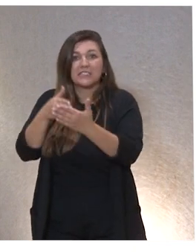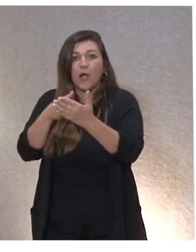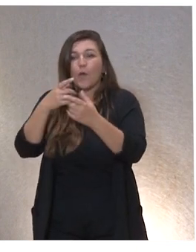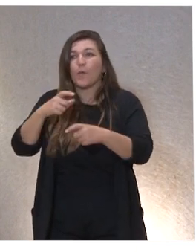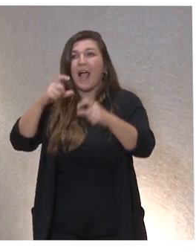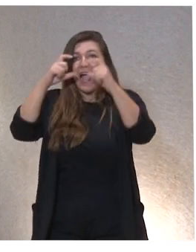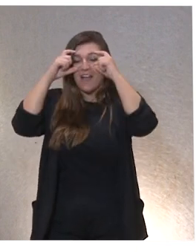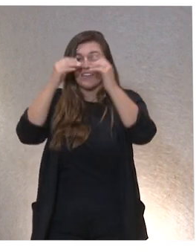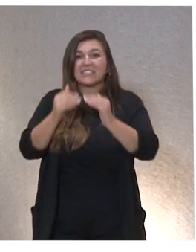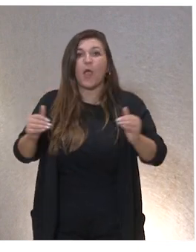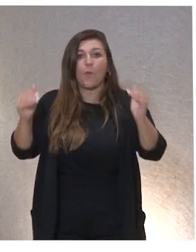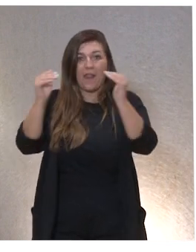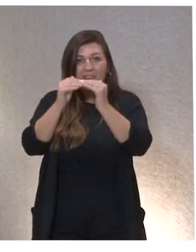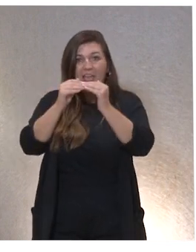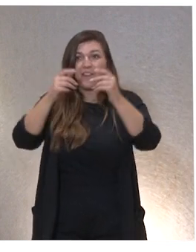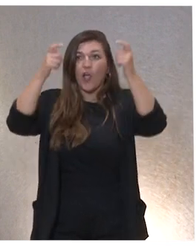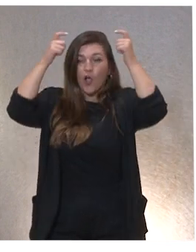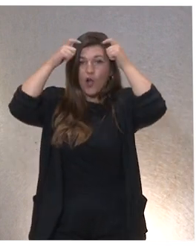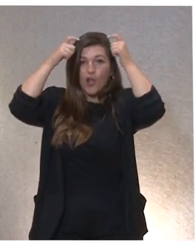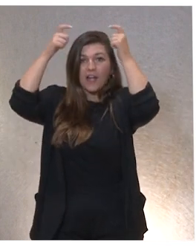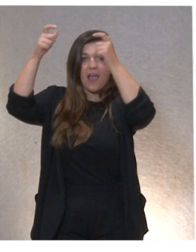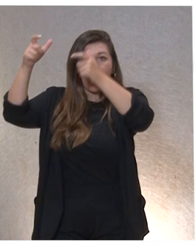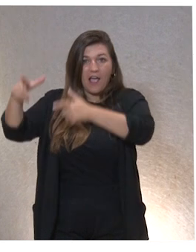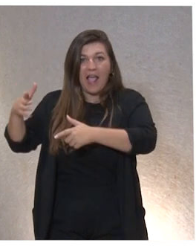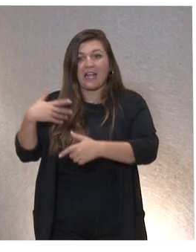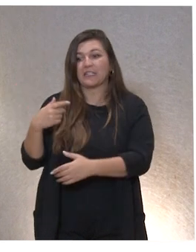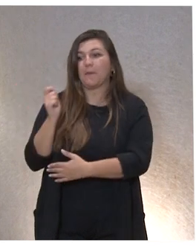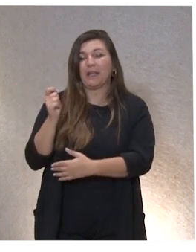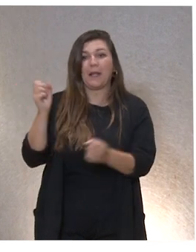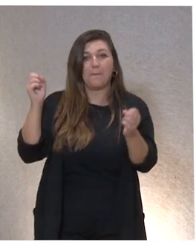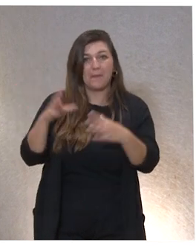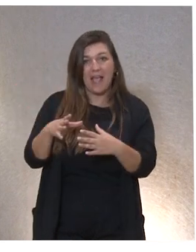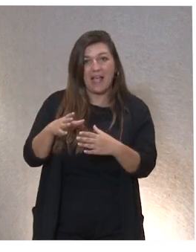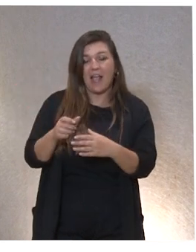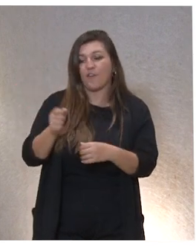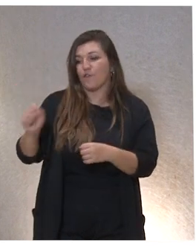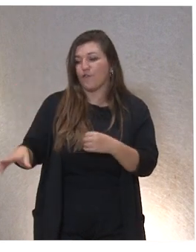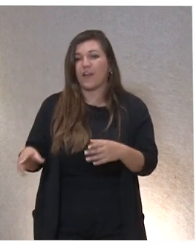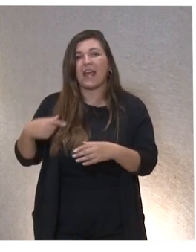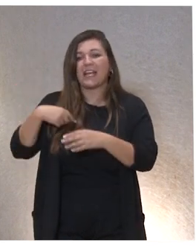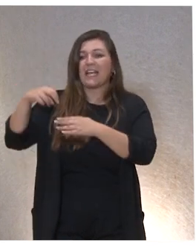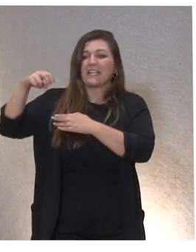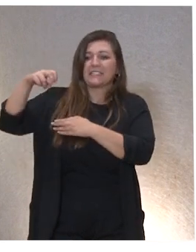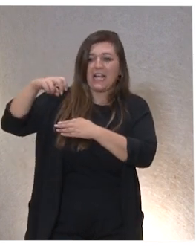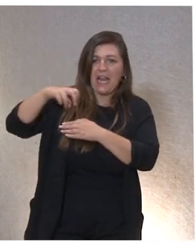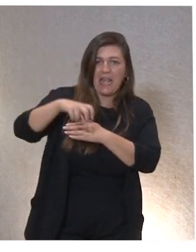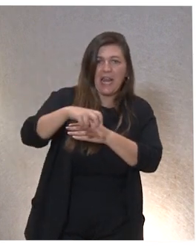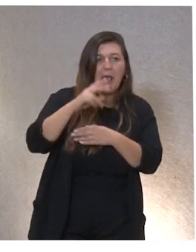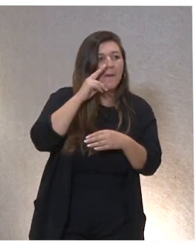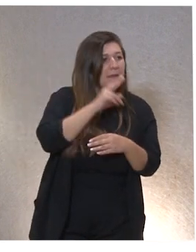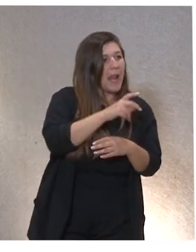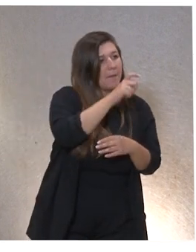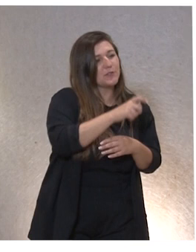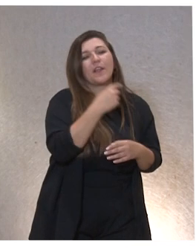igualdad, quitarnos la corona, la varita que habéis visto antes y bajar de la escalera. Mirar a la persona y